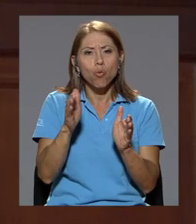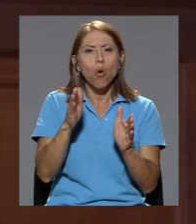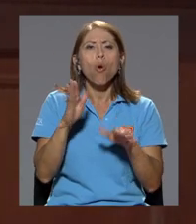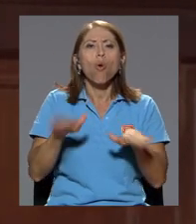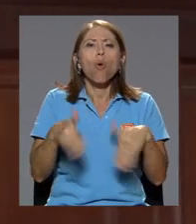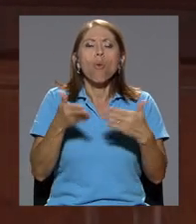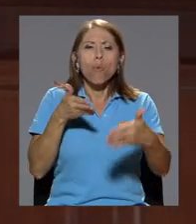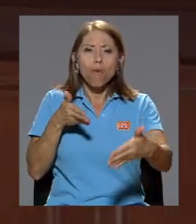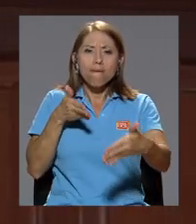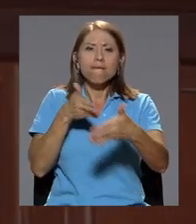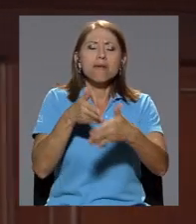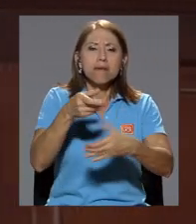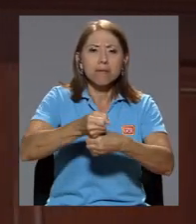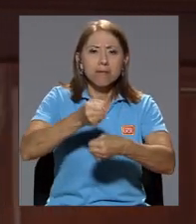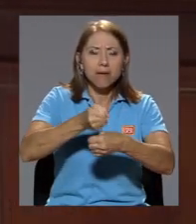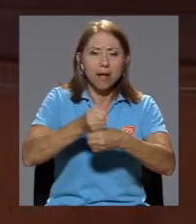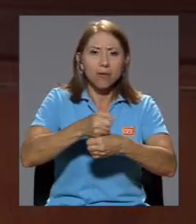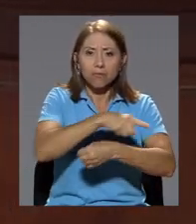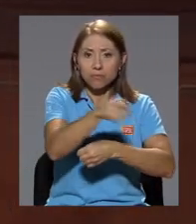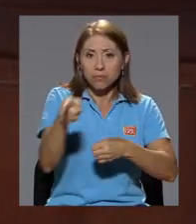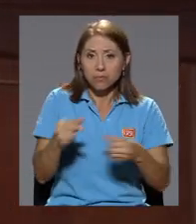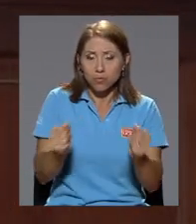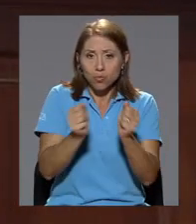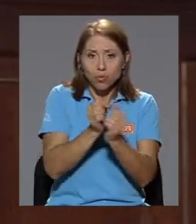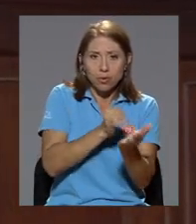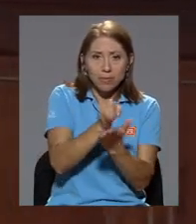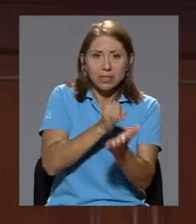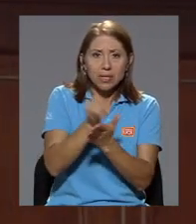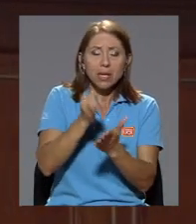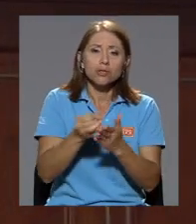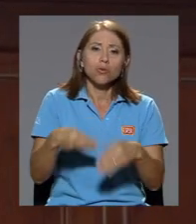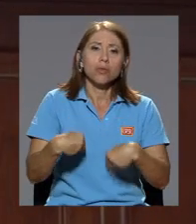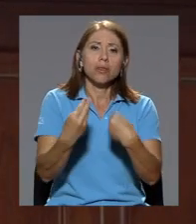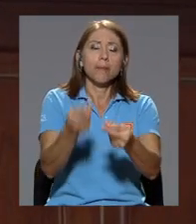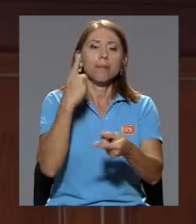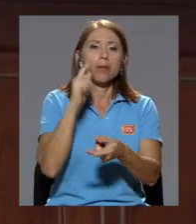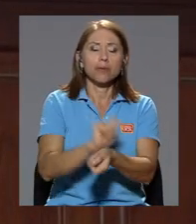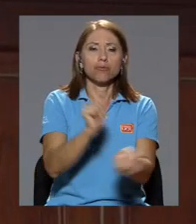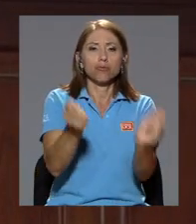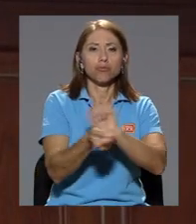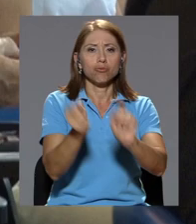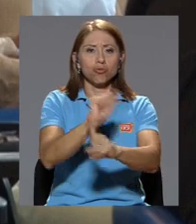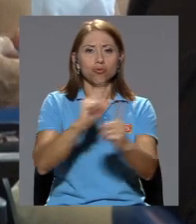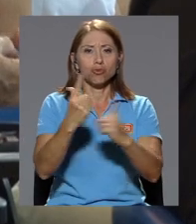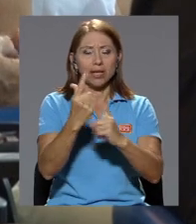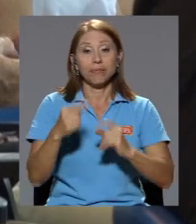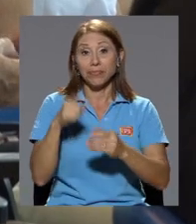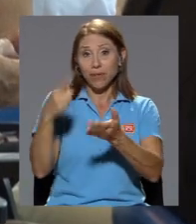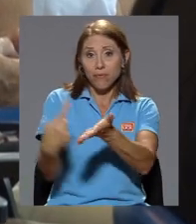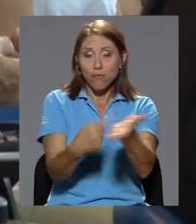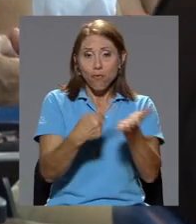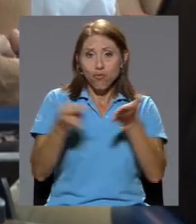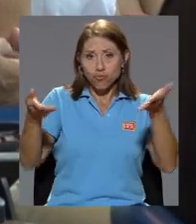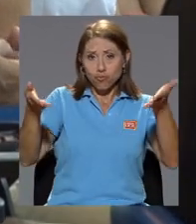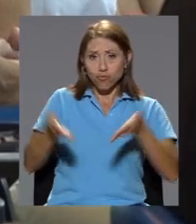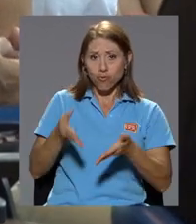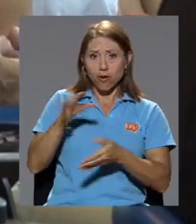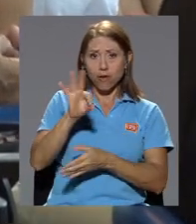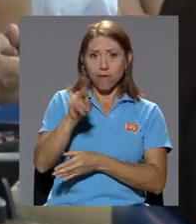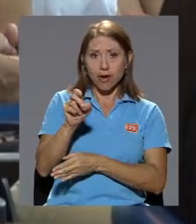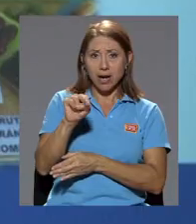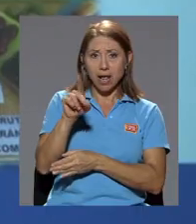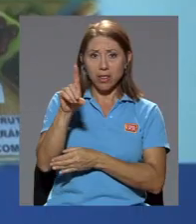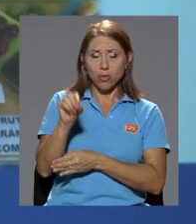de estas instituciones, que aportan a través de la investigación a la transformación social. En el foro estuvo presente Fernando